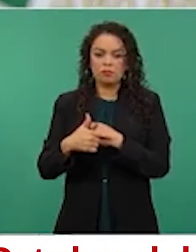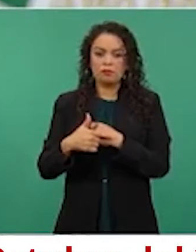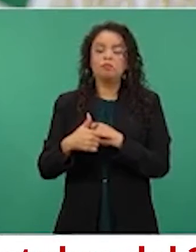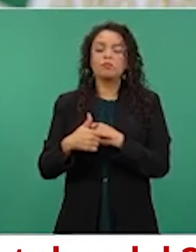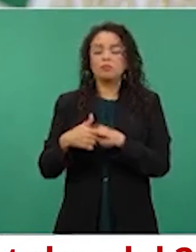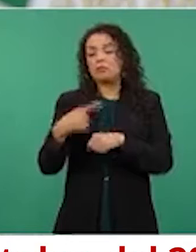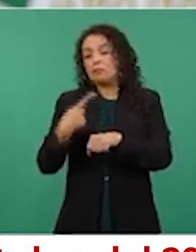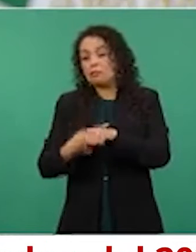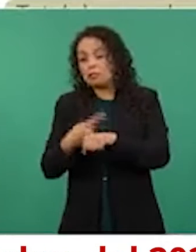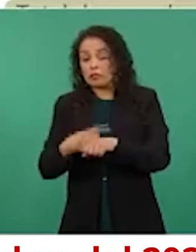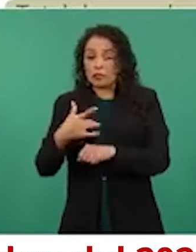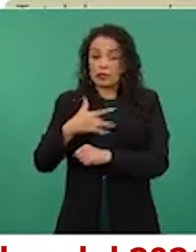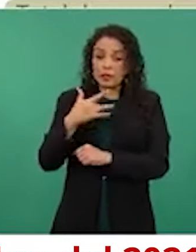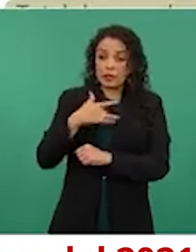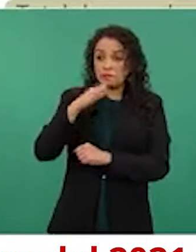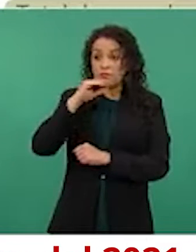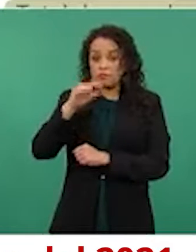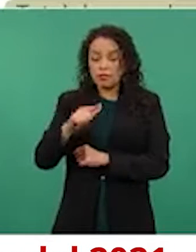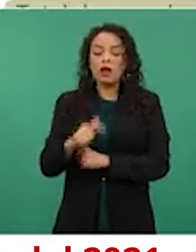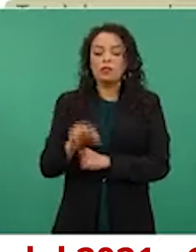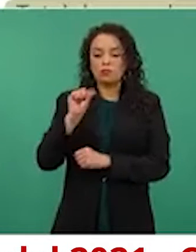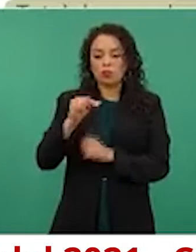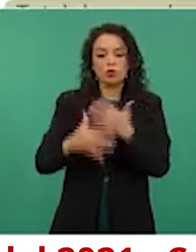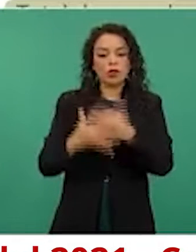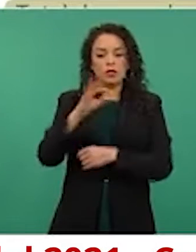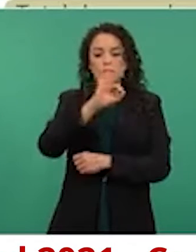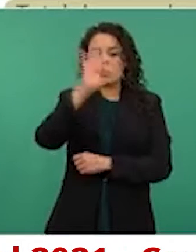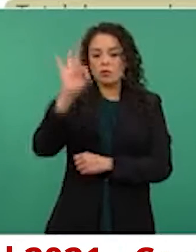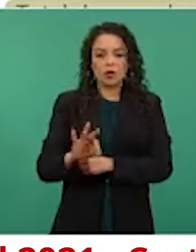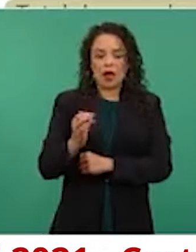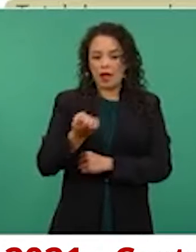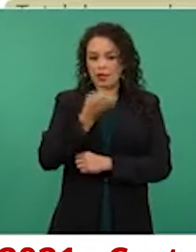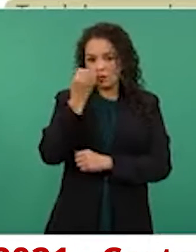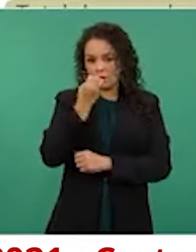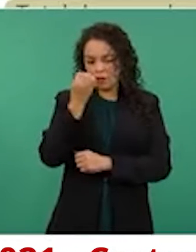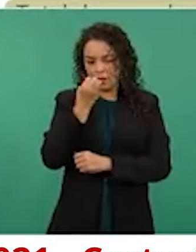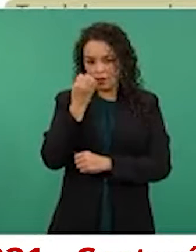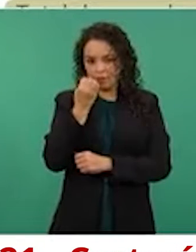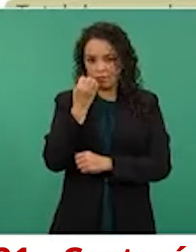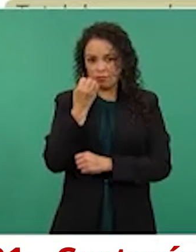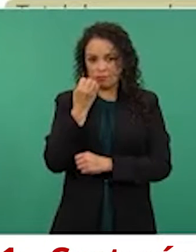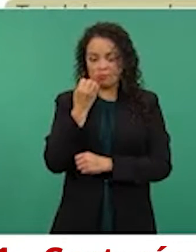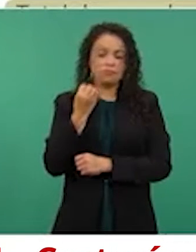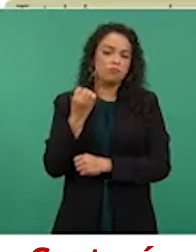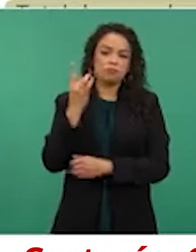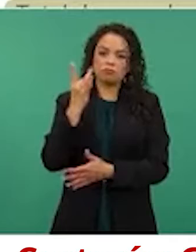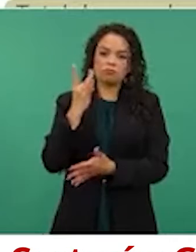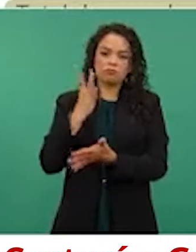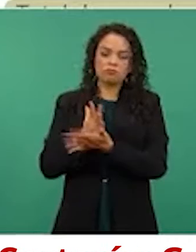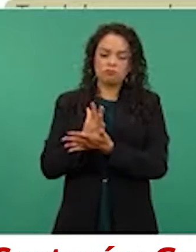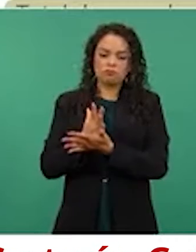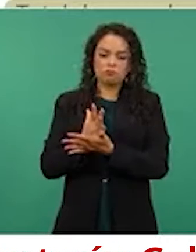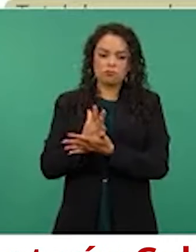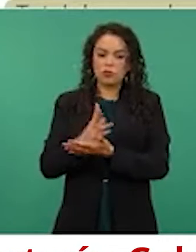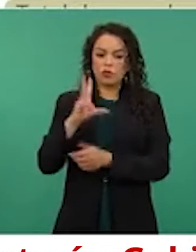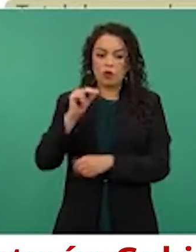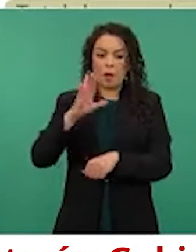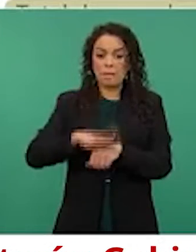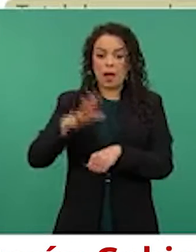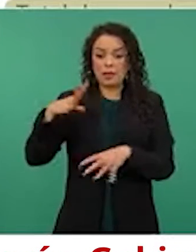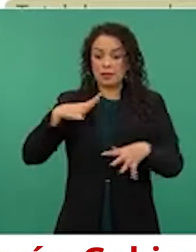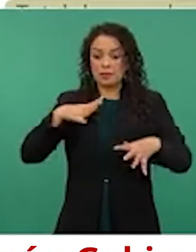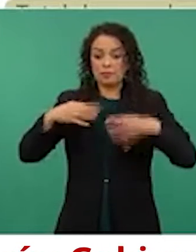.15% de las escuelas. Y en general han sido afectaciones de solo un grupo sin que se propague la